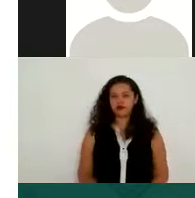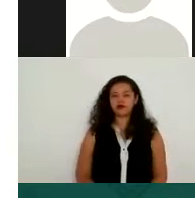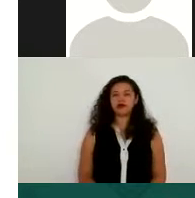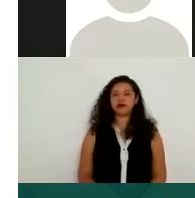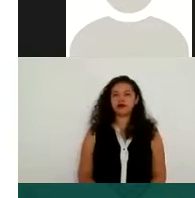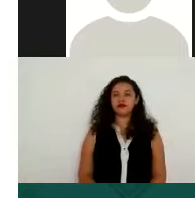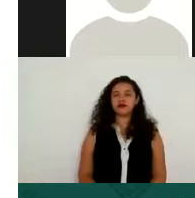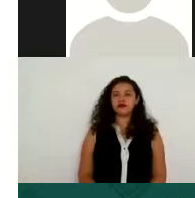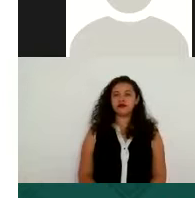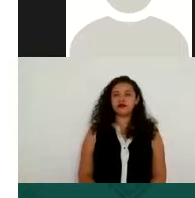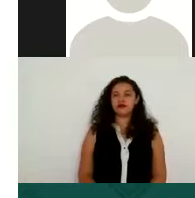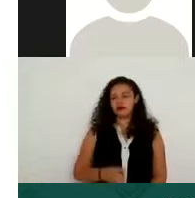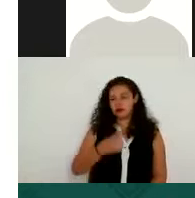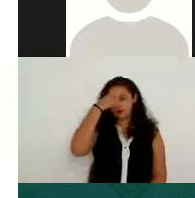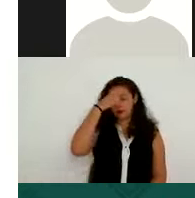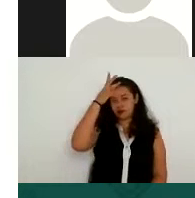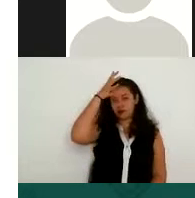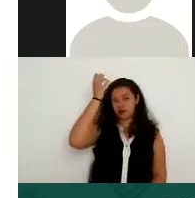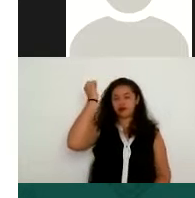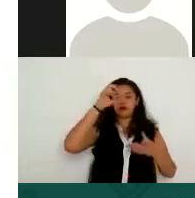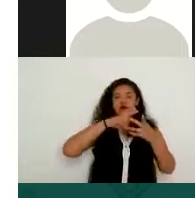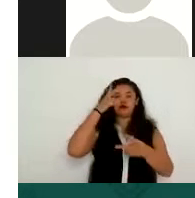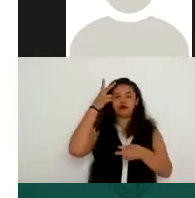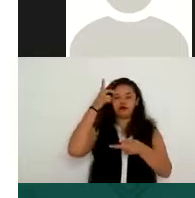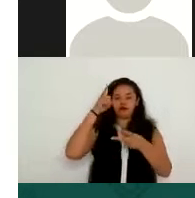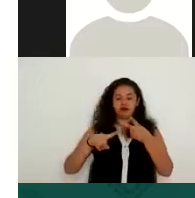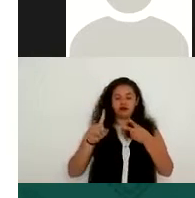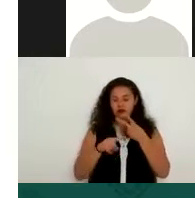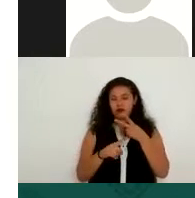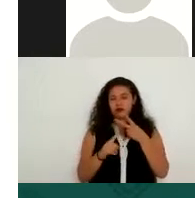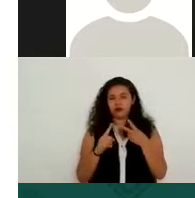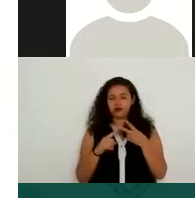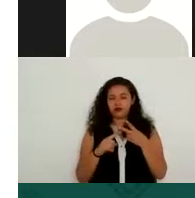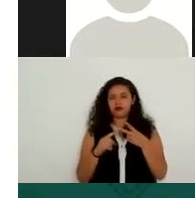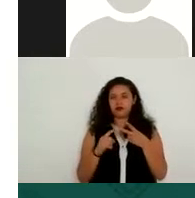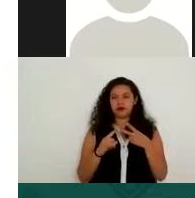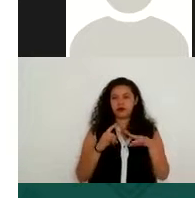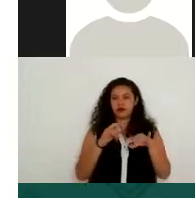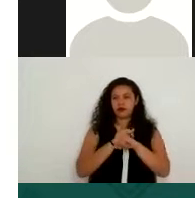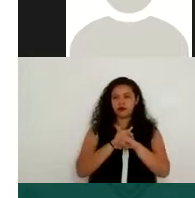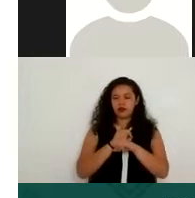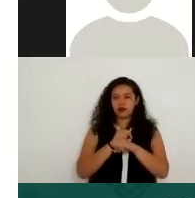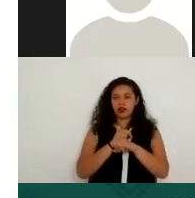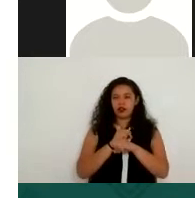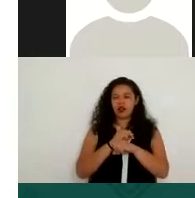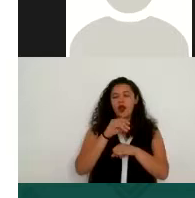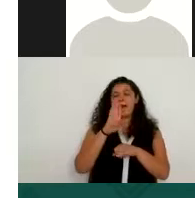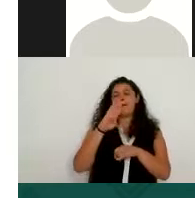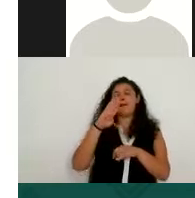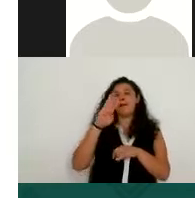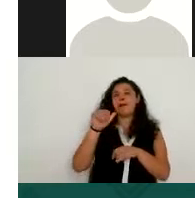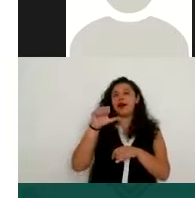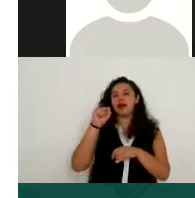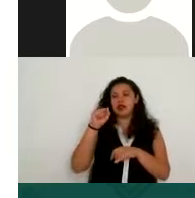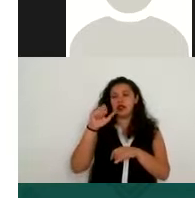concepto que vamos a manejar el día de hoy, bases de datos. ¿Qué es una base de datos? Es el conjunto ordenado de